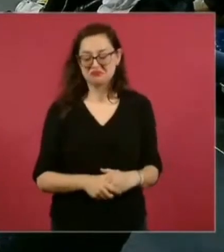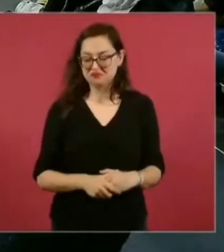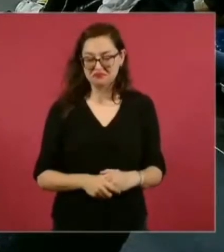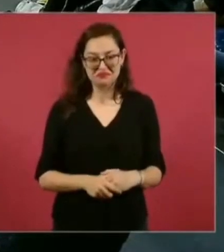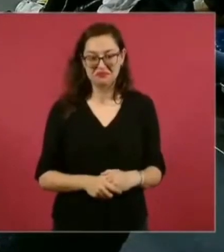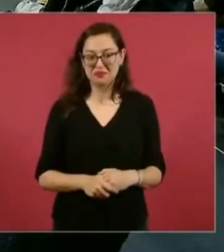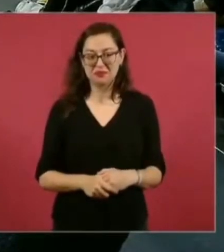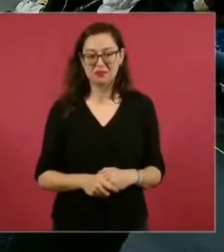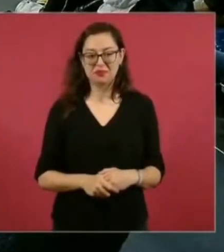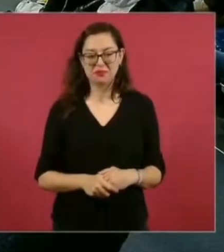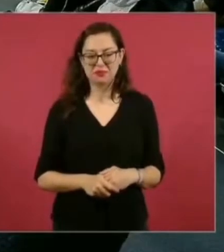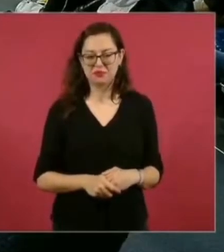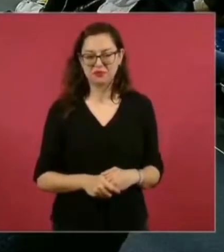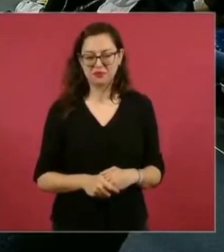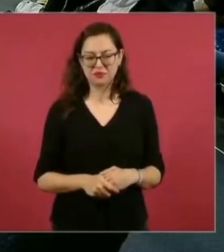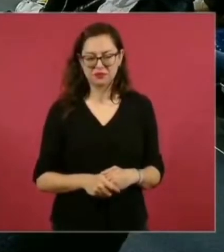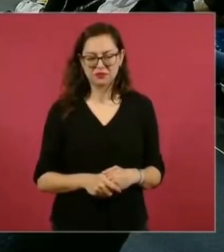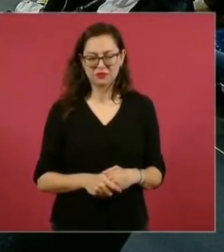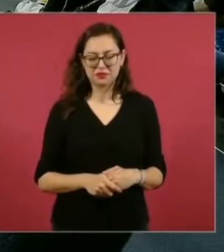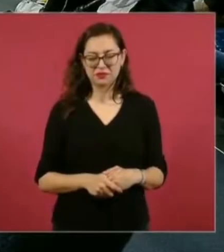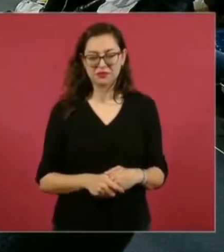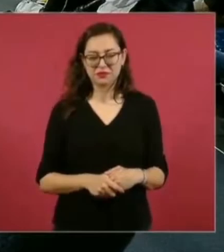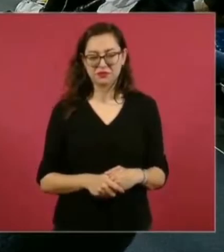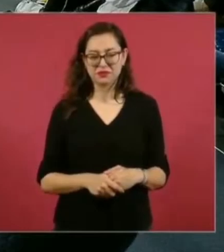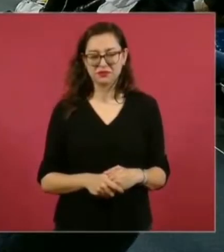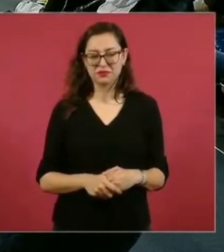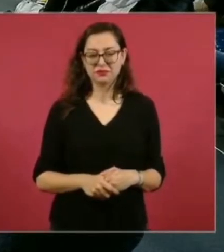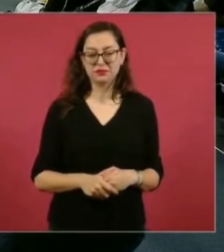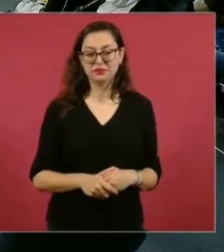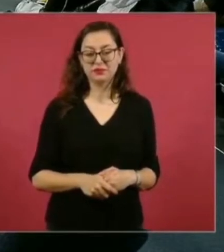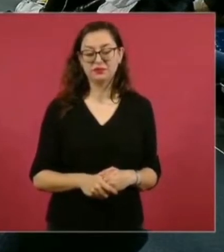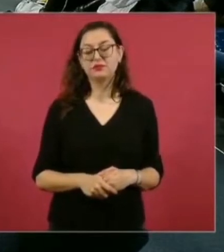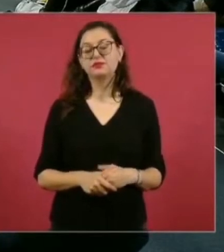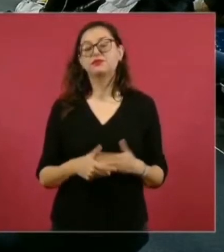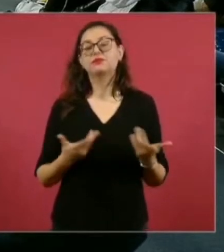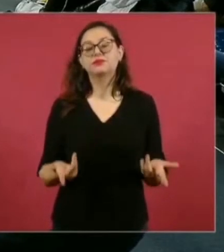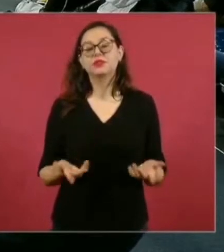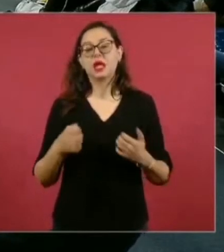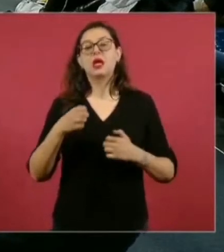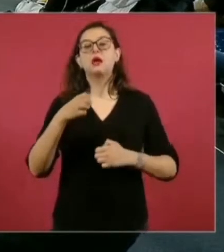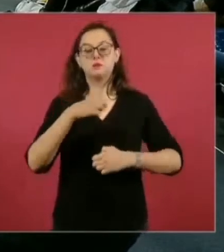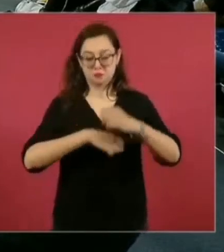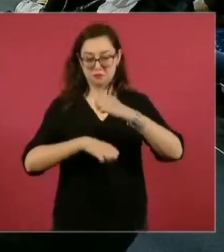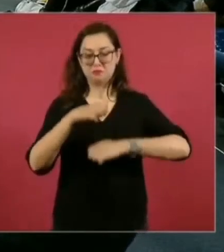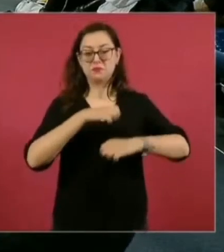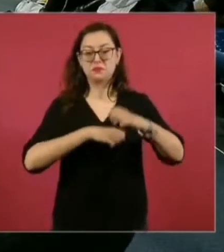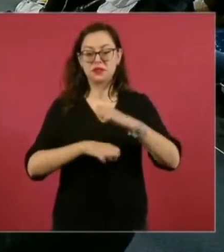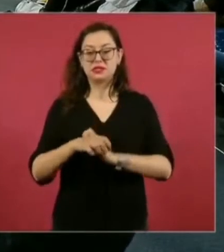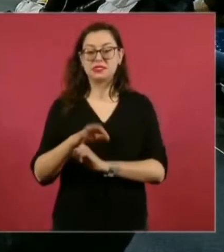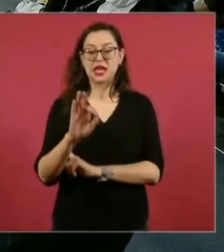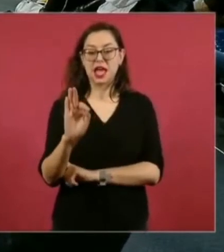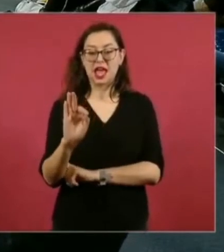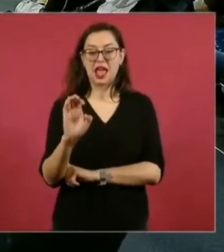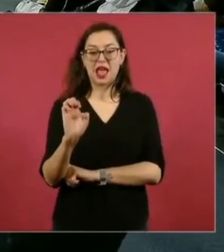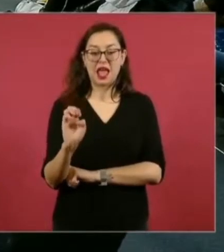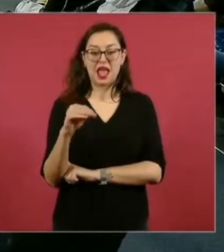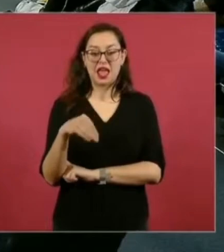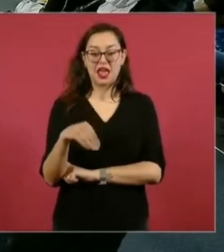Los dueños de Defensa son muy amigos, son muy amigos de